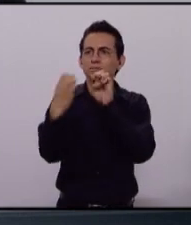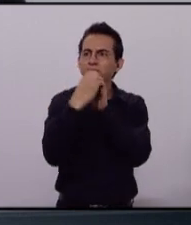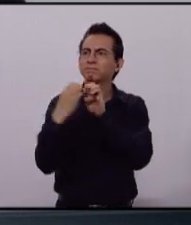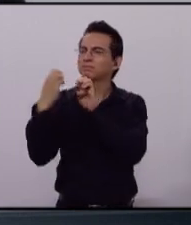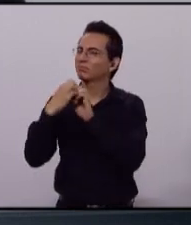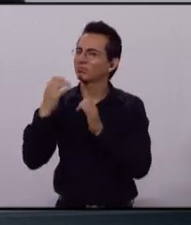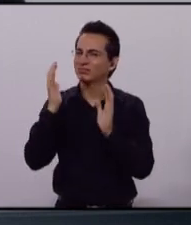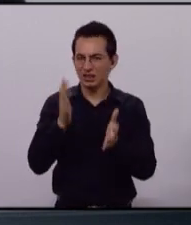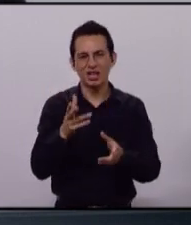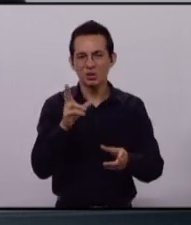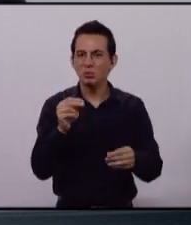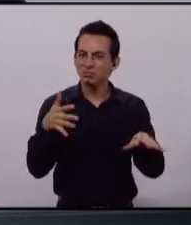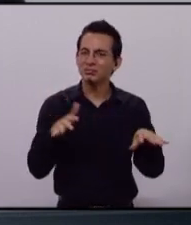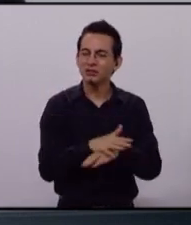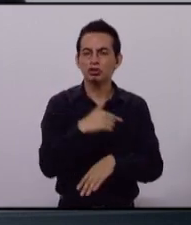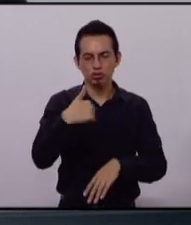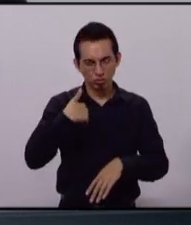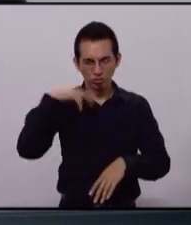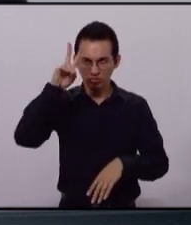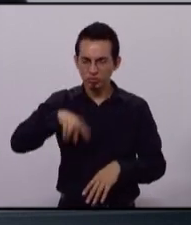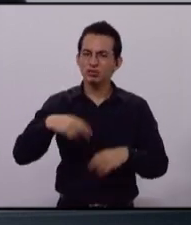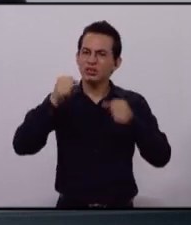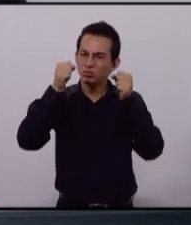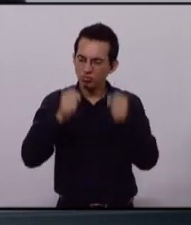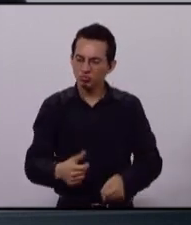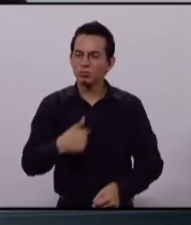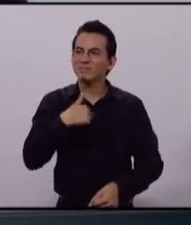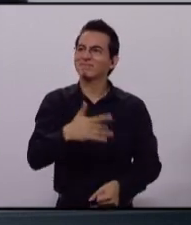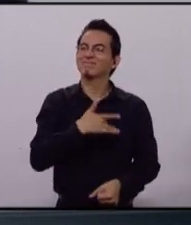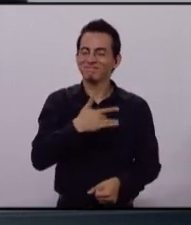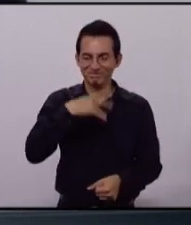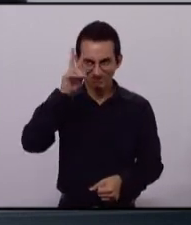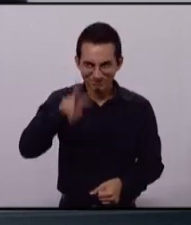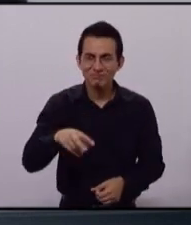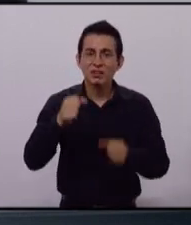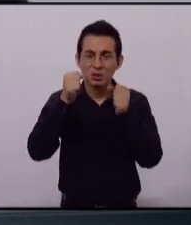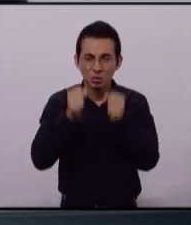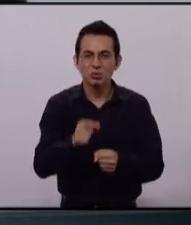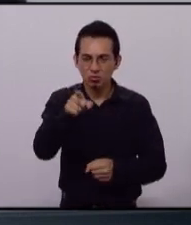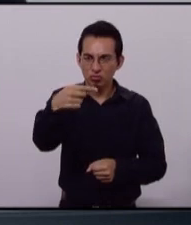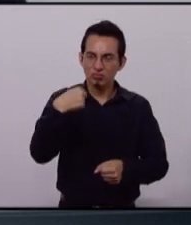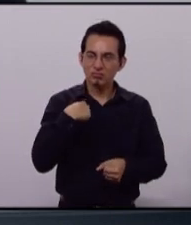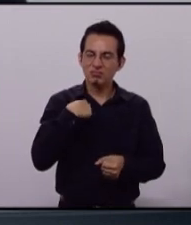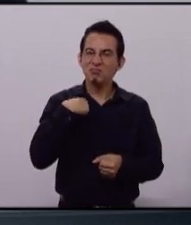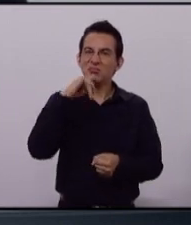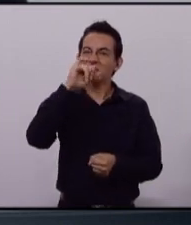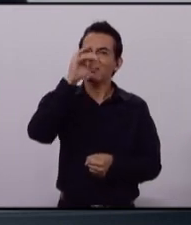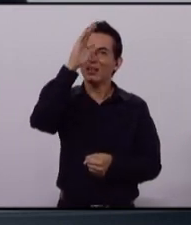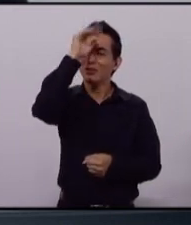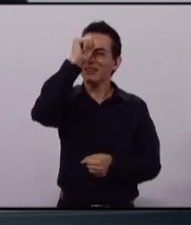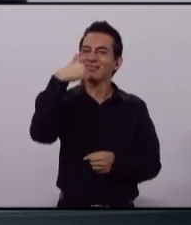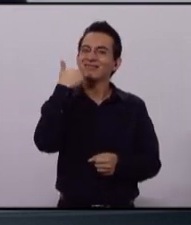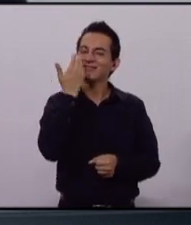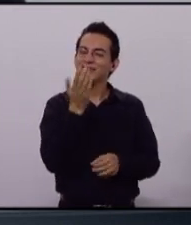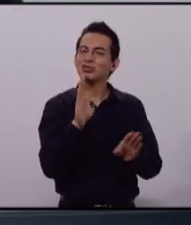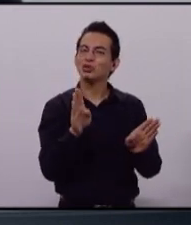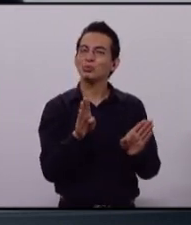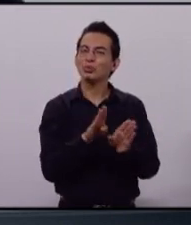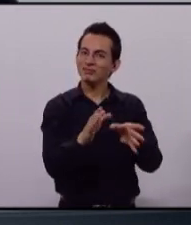checado, y estoy seguro, estoy totalmente seguro que estarás de acuerdo conmigo. Inflar